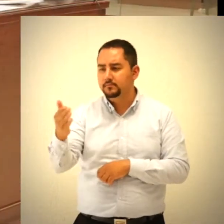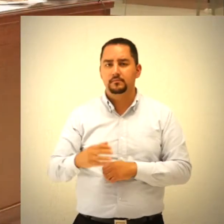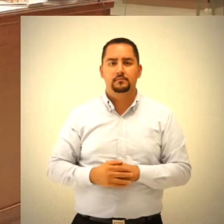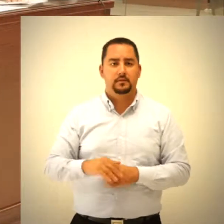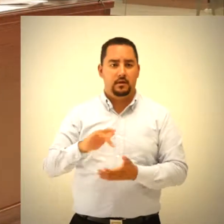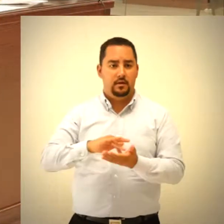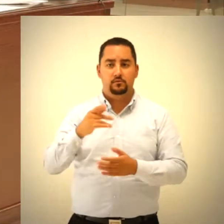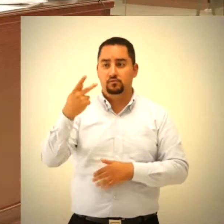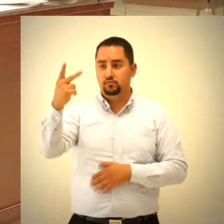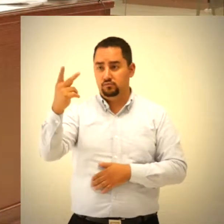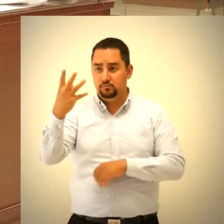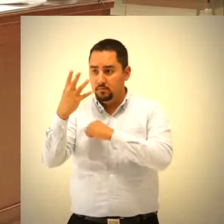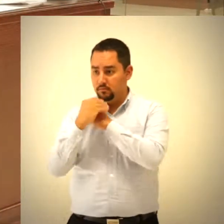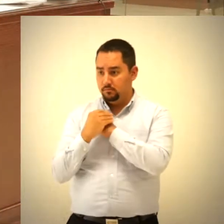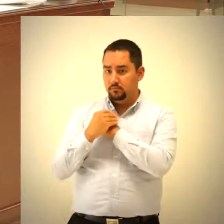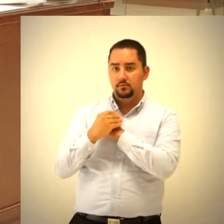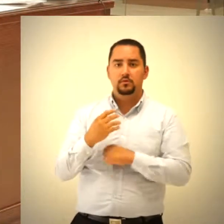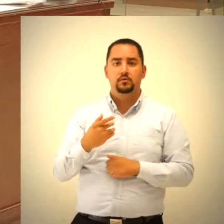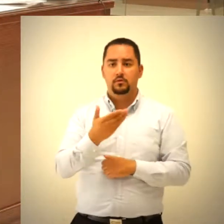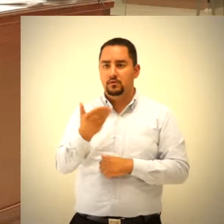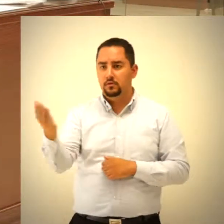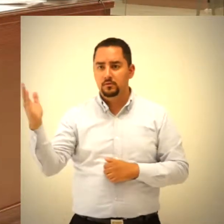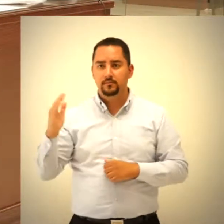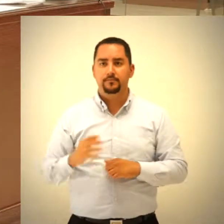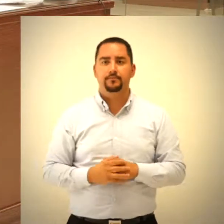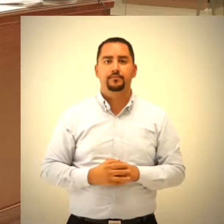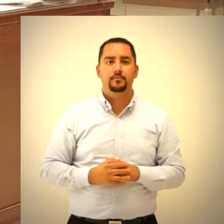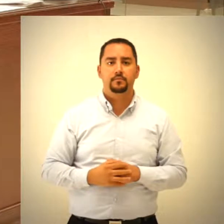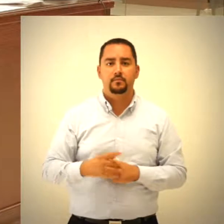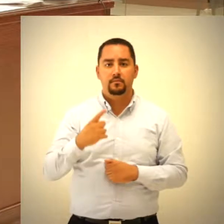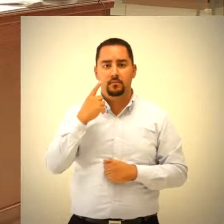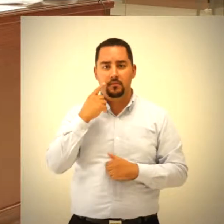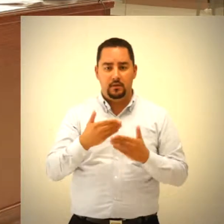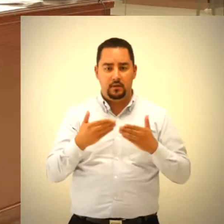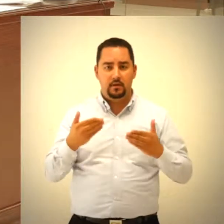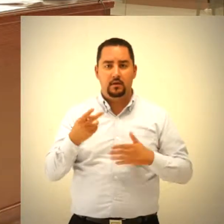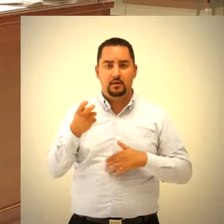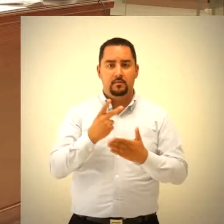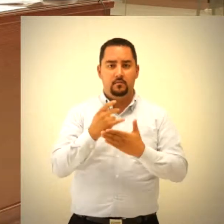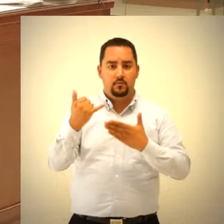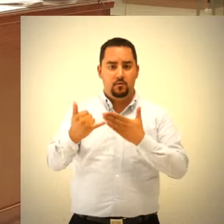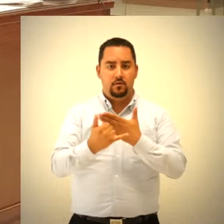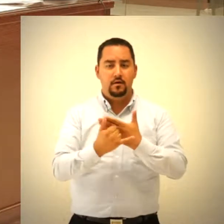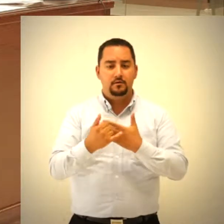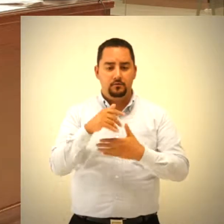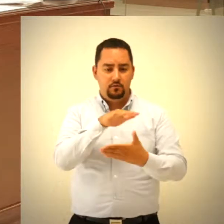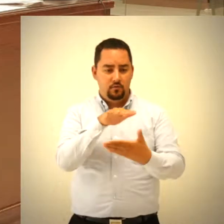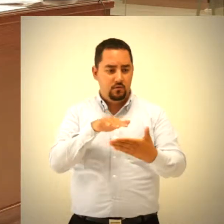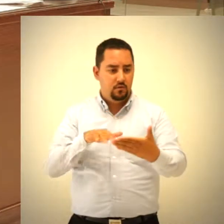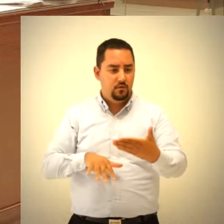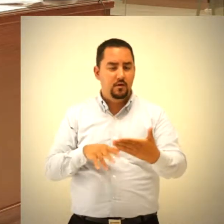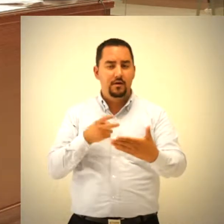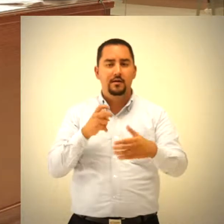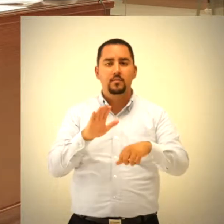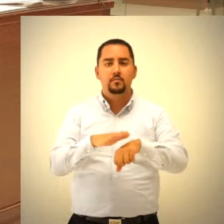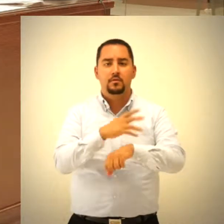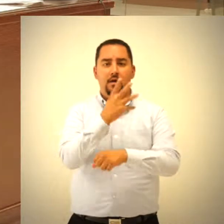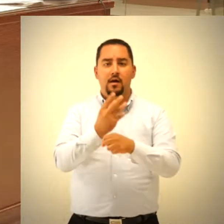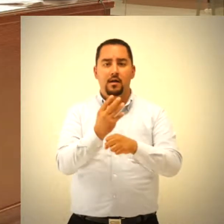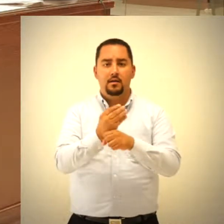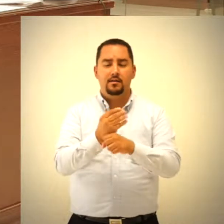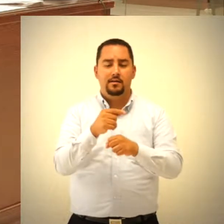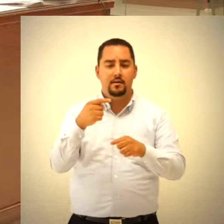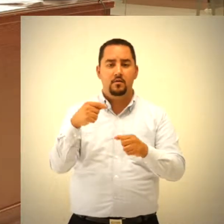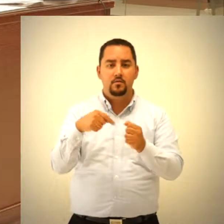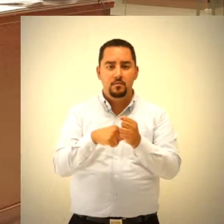Con su autorización, magistrado presidente, señores magistrados, se da cuenta con el proyecto de resolución del procedimiento especial sancionador identificado